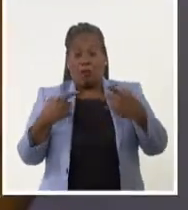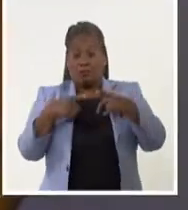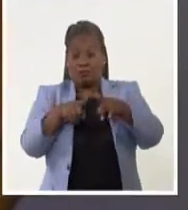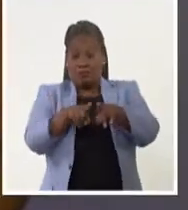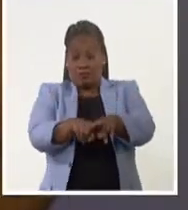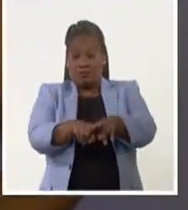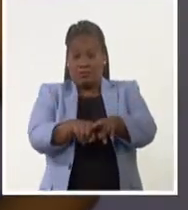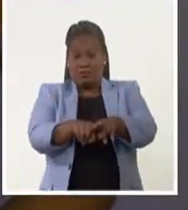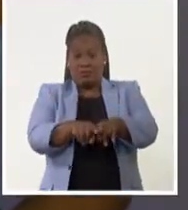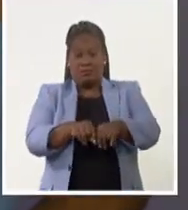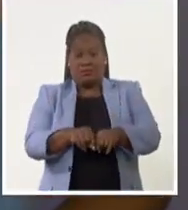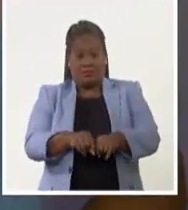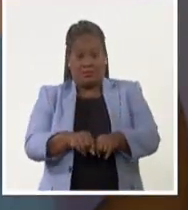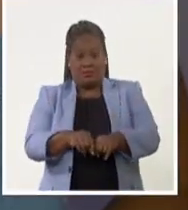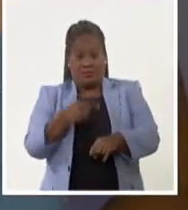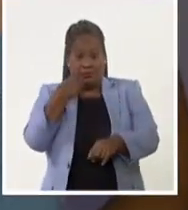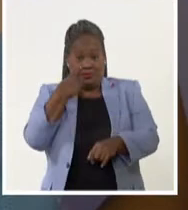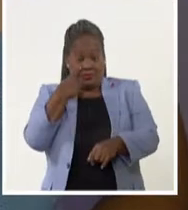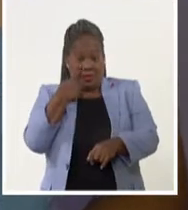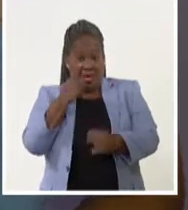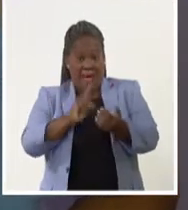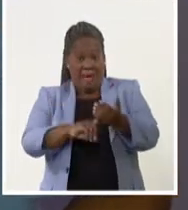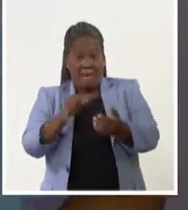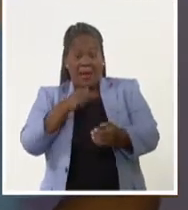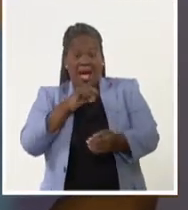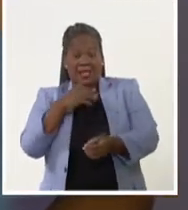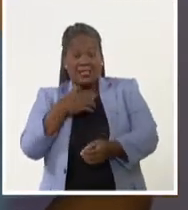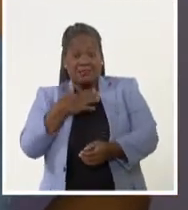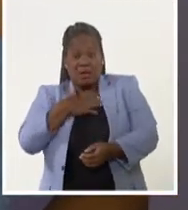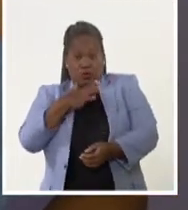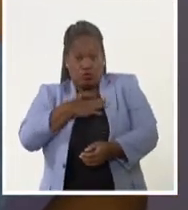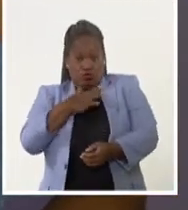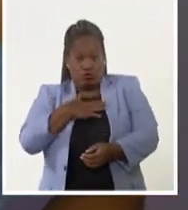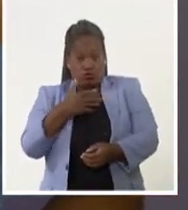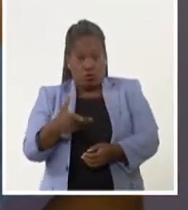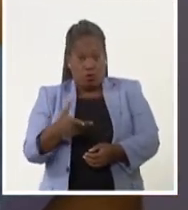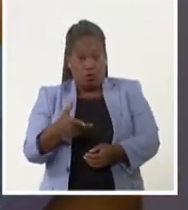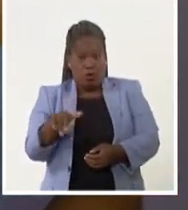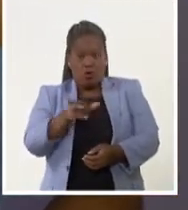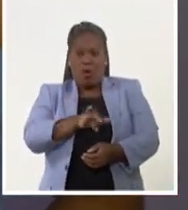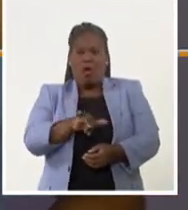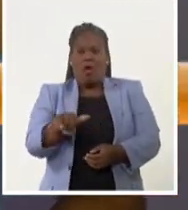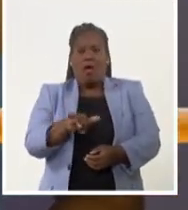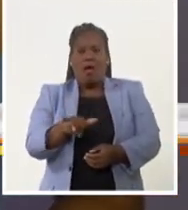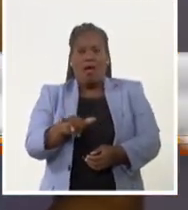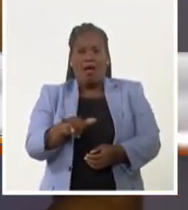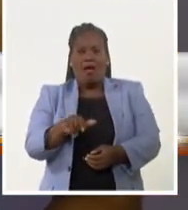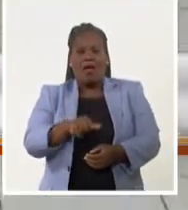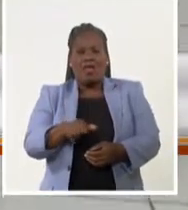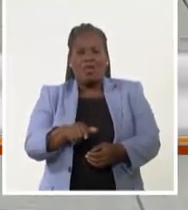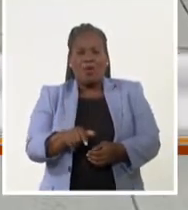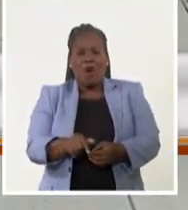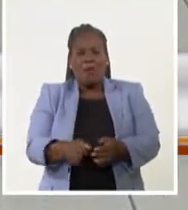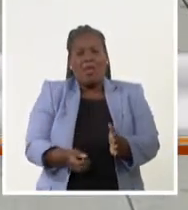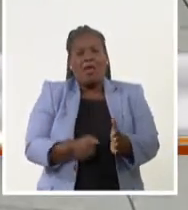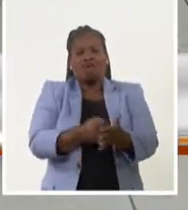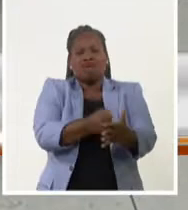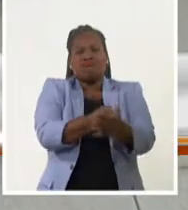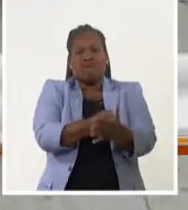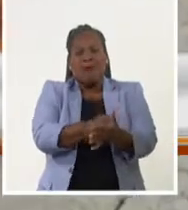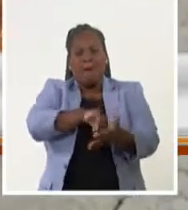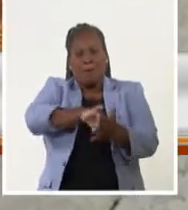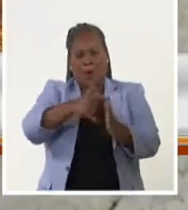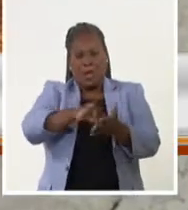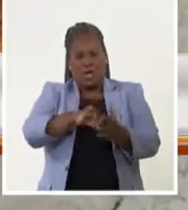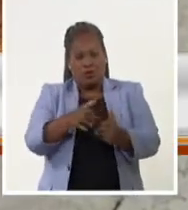contrarios. Bueno, los pares categoriales para nosotros fueron realmente una bomba para impulsar el proyecto. Y